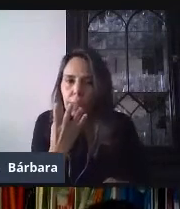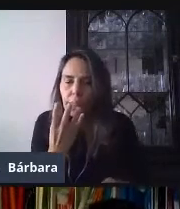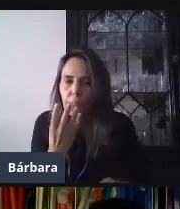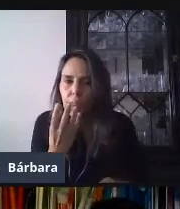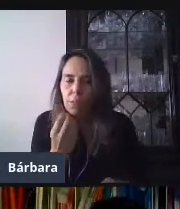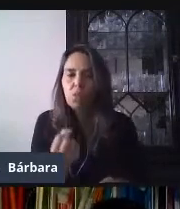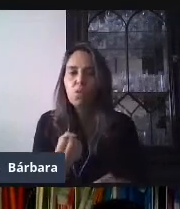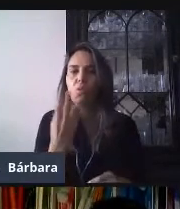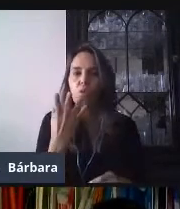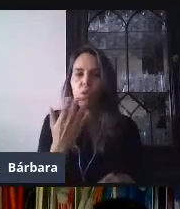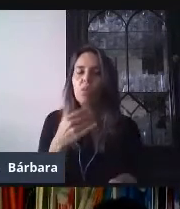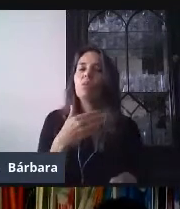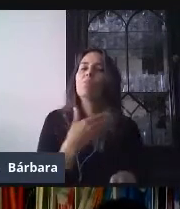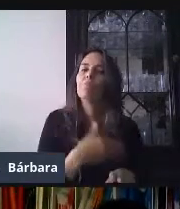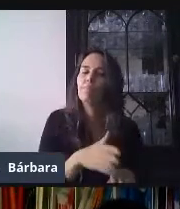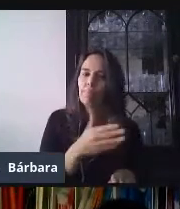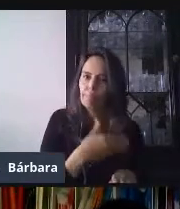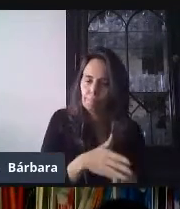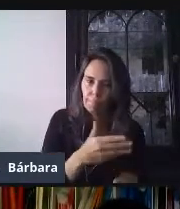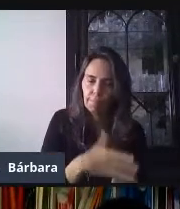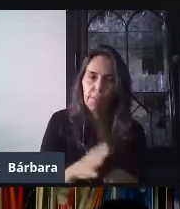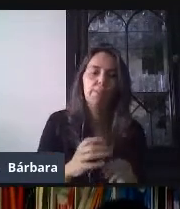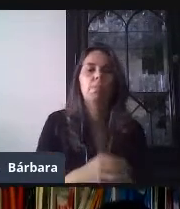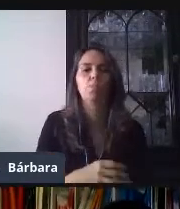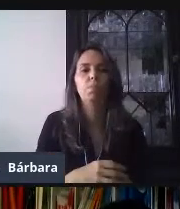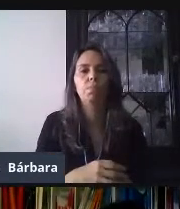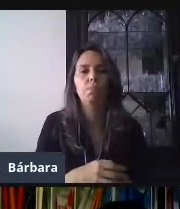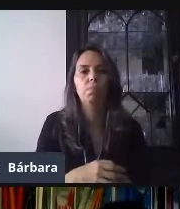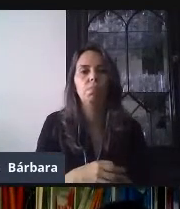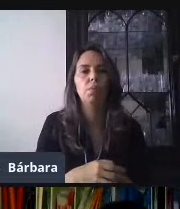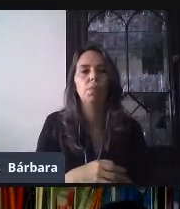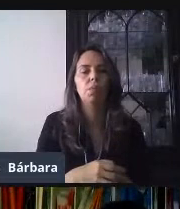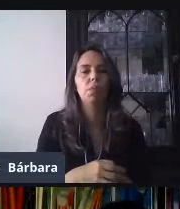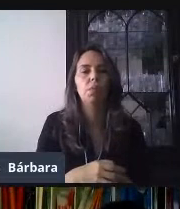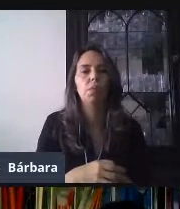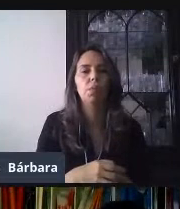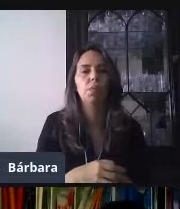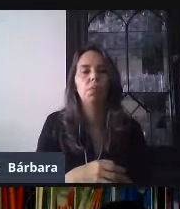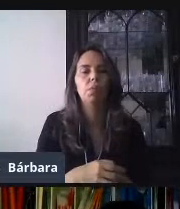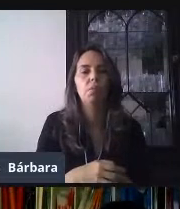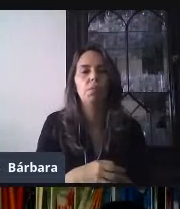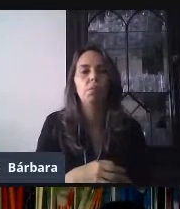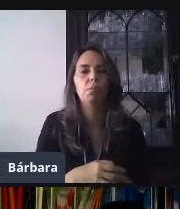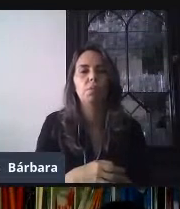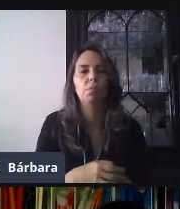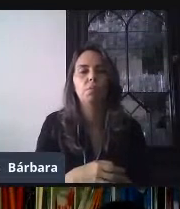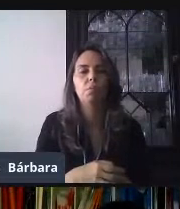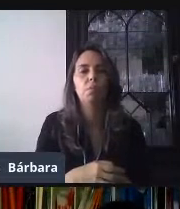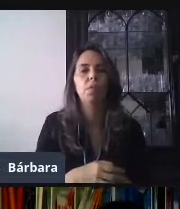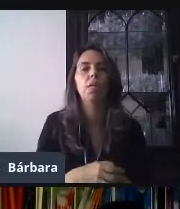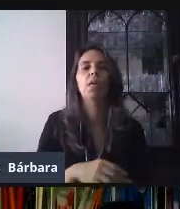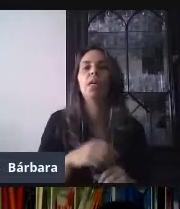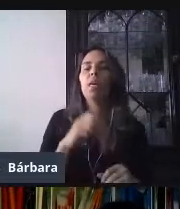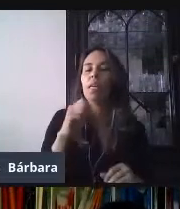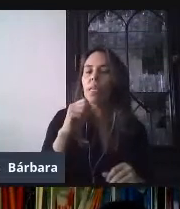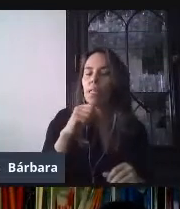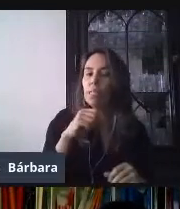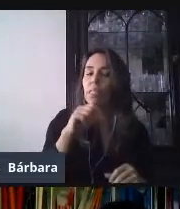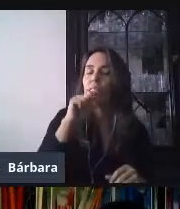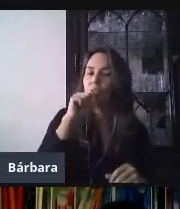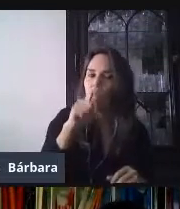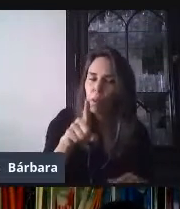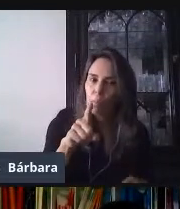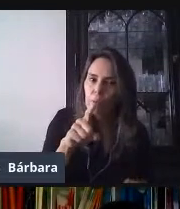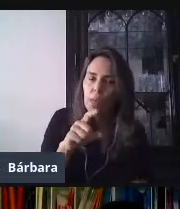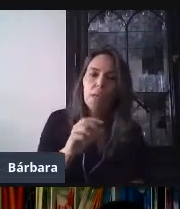En este caso, voy a colocar dos puntos. Y también me va a permitir seleccionar la respuesta correcta de mi pregunta,